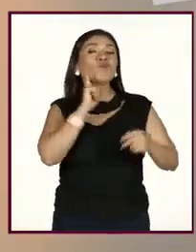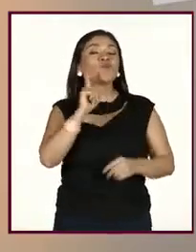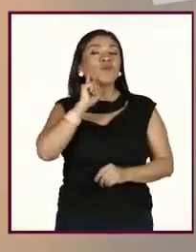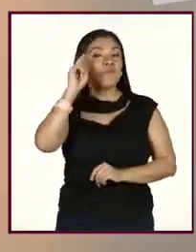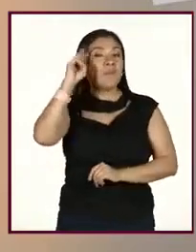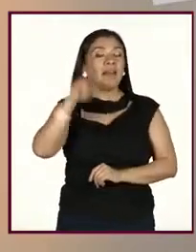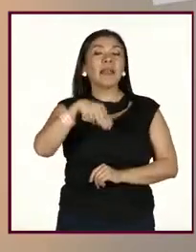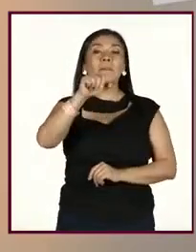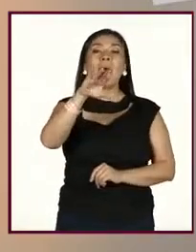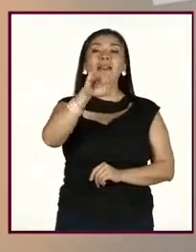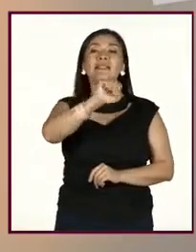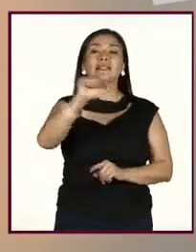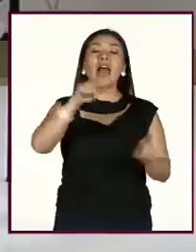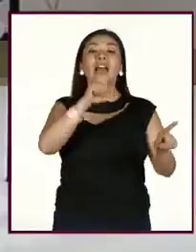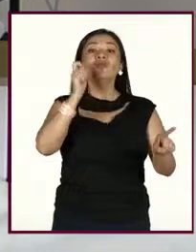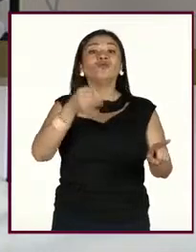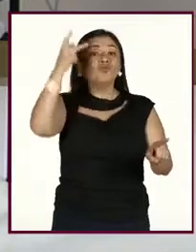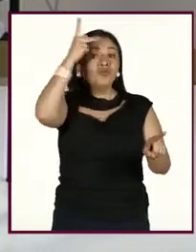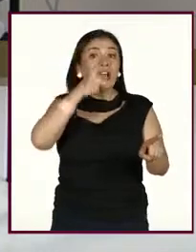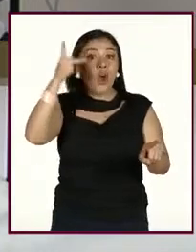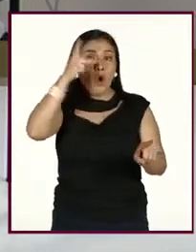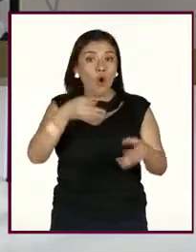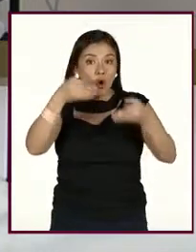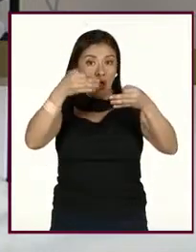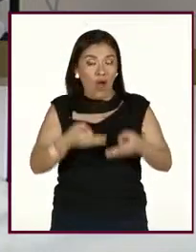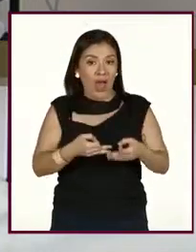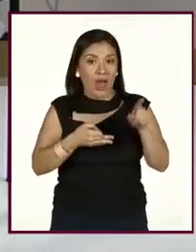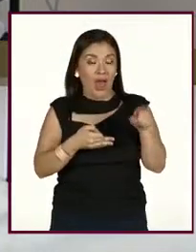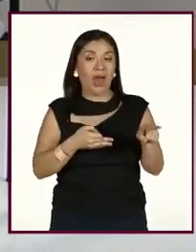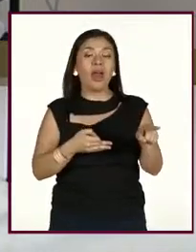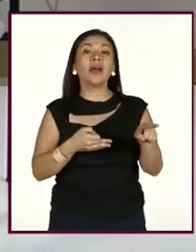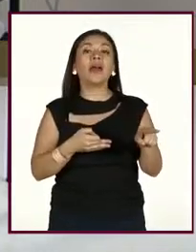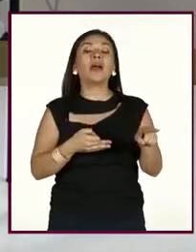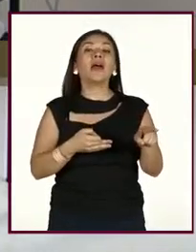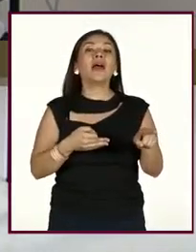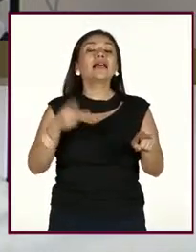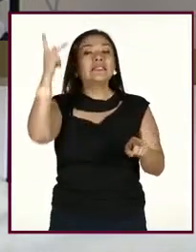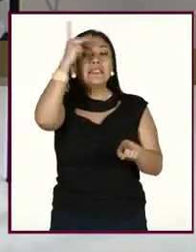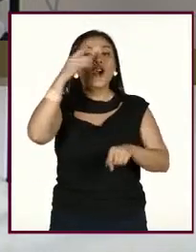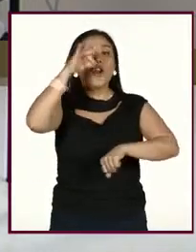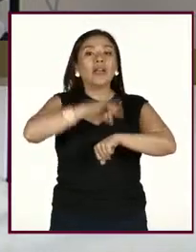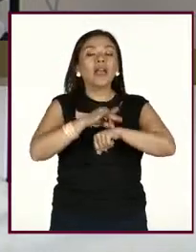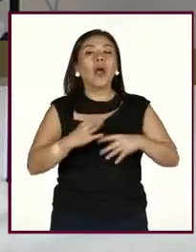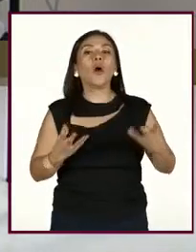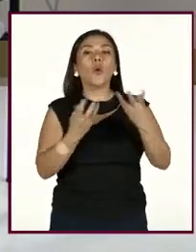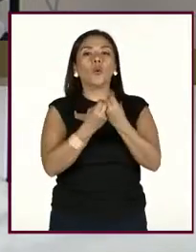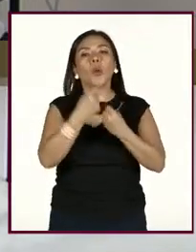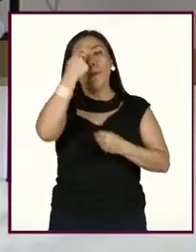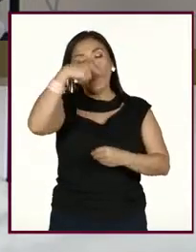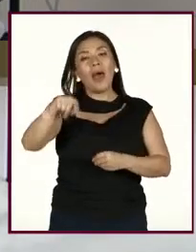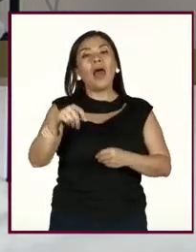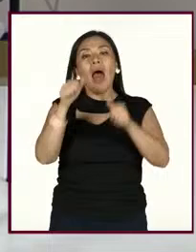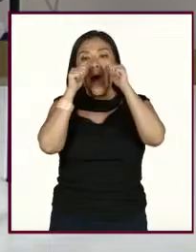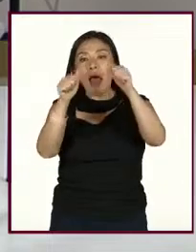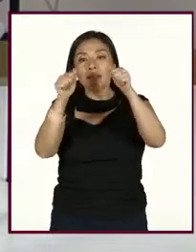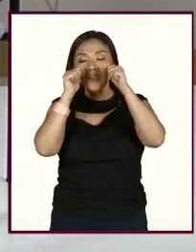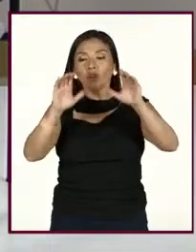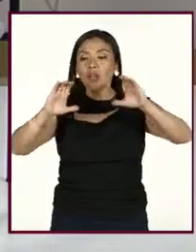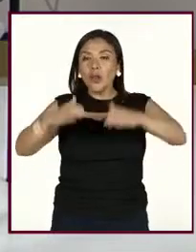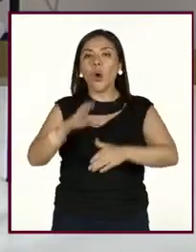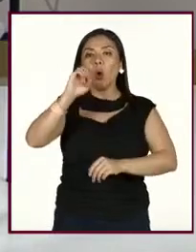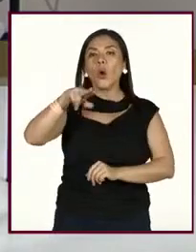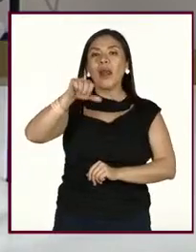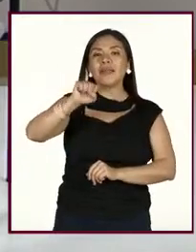Morales Loyola. Ella es psicóloga, psicóloga clínica, adscrita a la Dirección de Atención Integral Comunitaria en